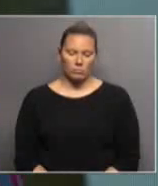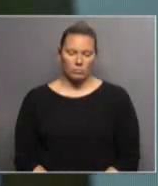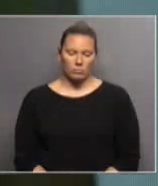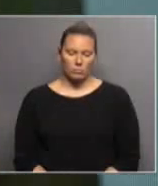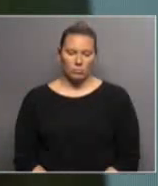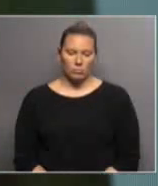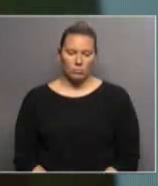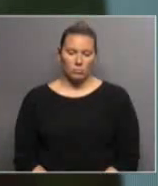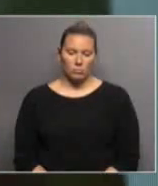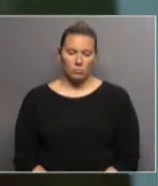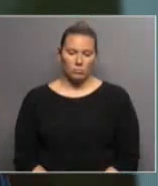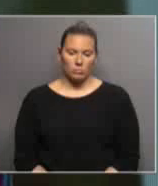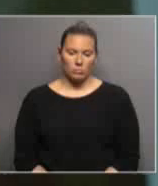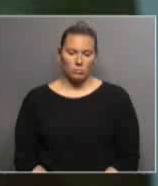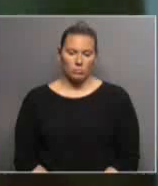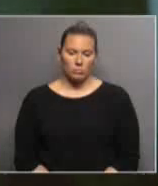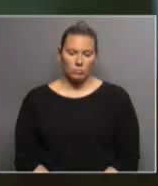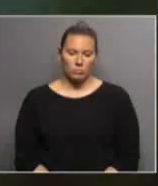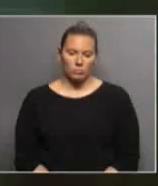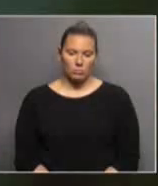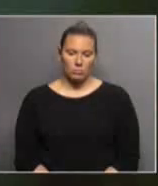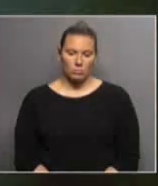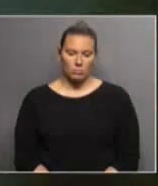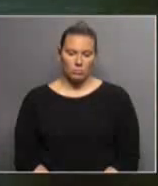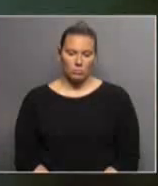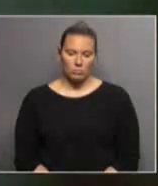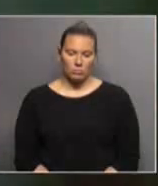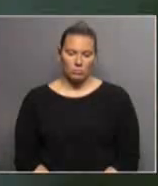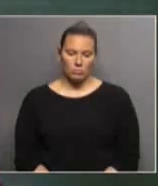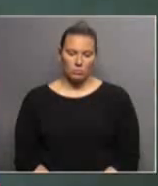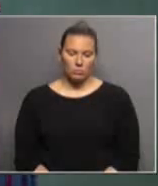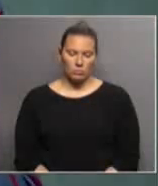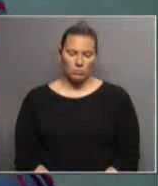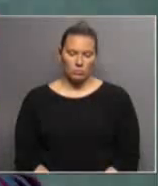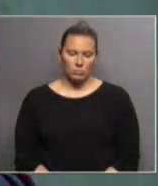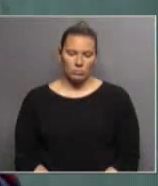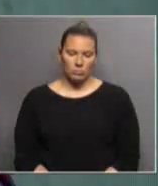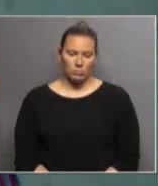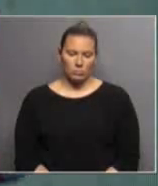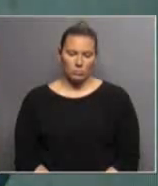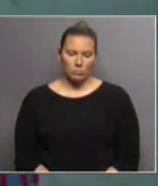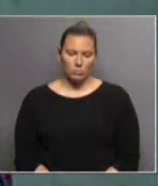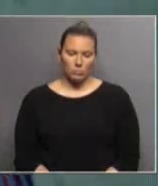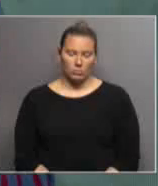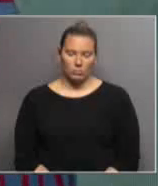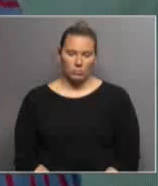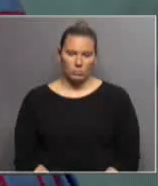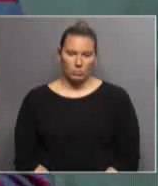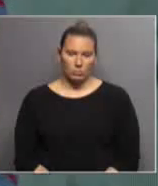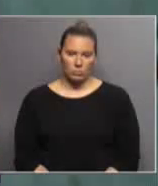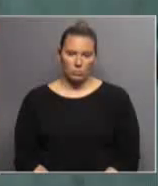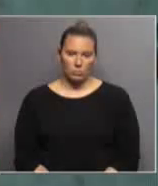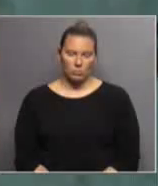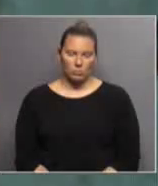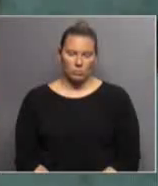hablar, pueden, pero con mucha dificultad, pueden aprender el español, no un 100%,